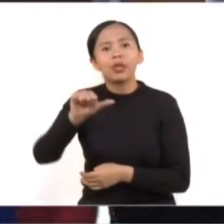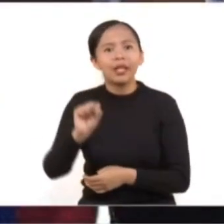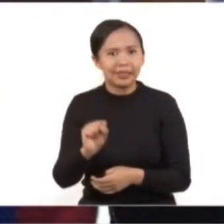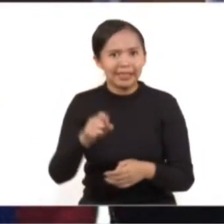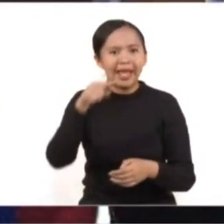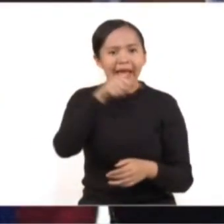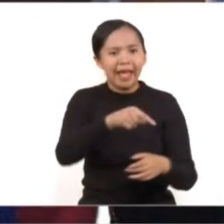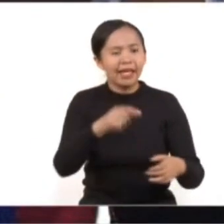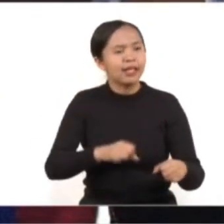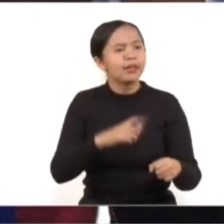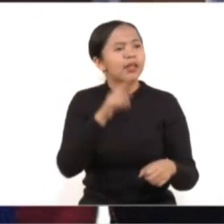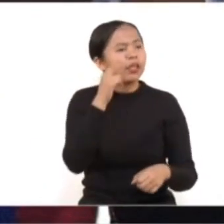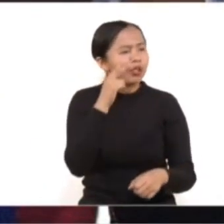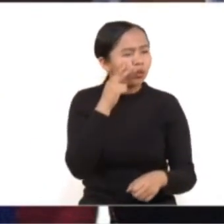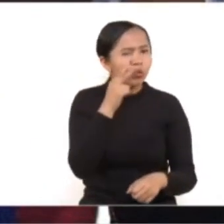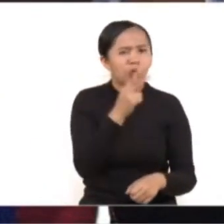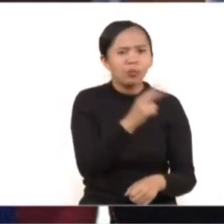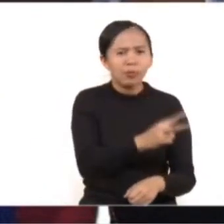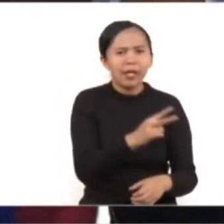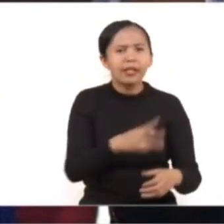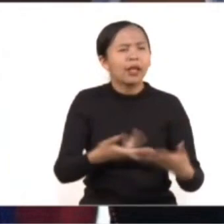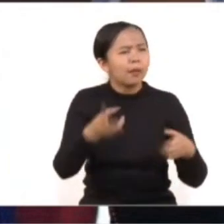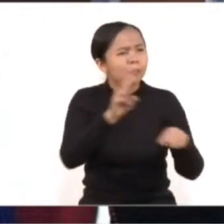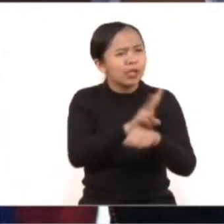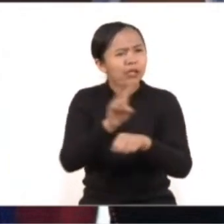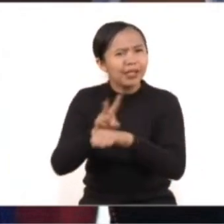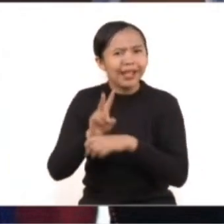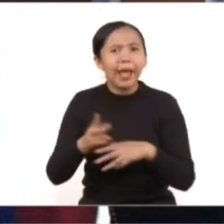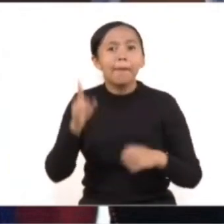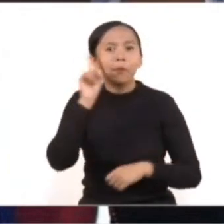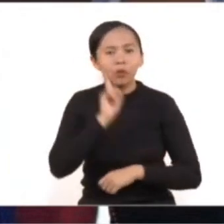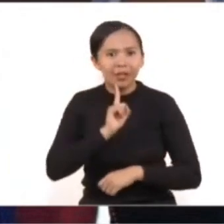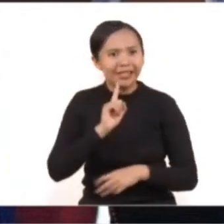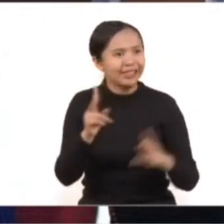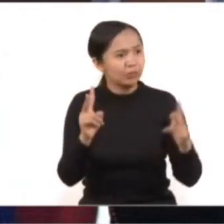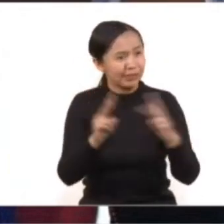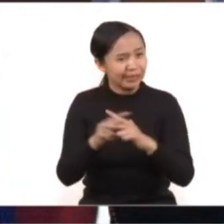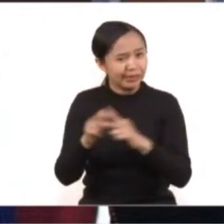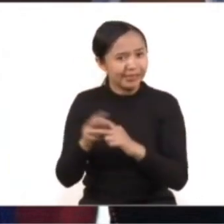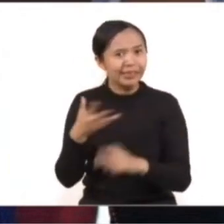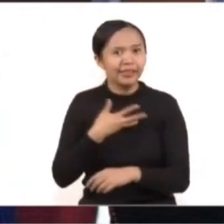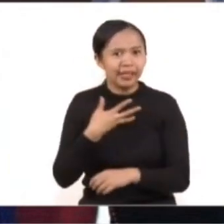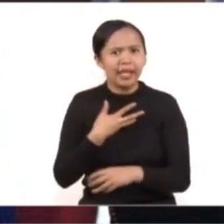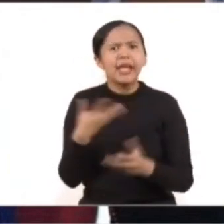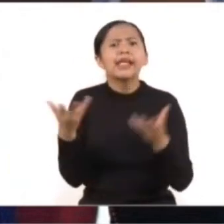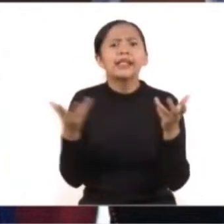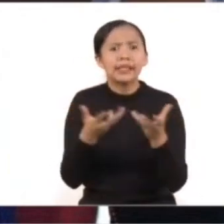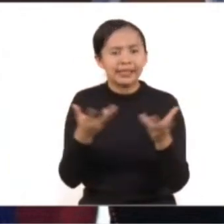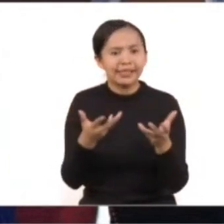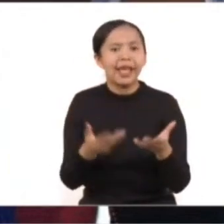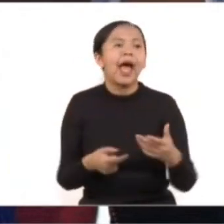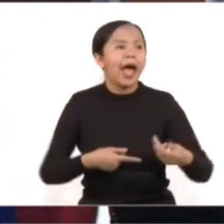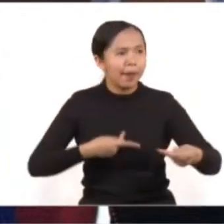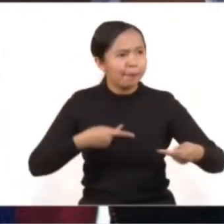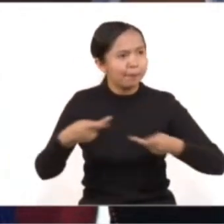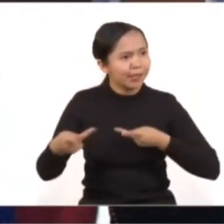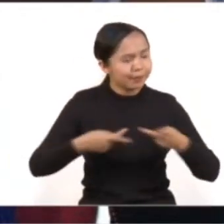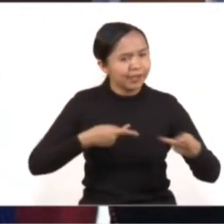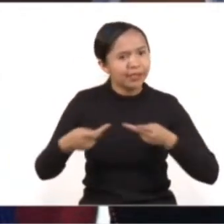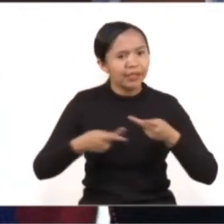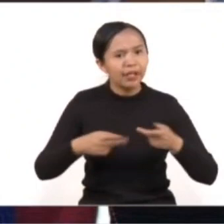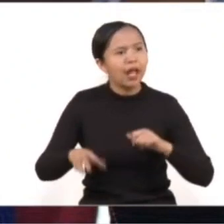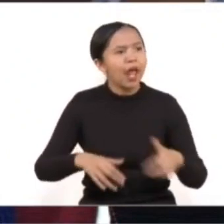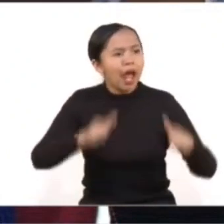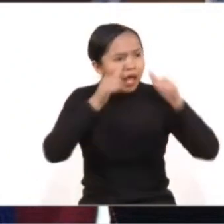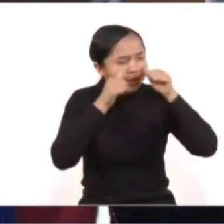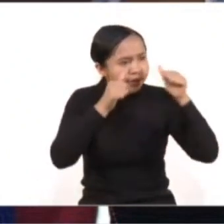identificar el riesgo de violencia que viven las mujeres. Esta valoración detona un plan de protección y seguridad que incluye